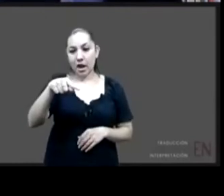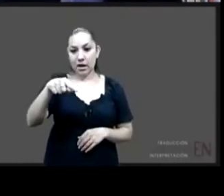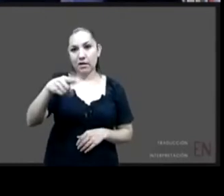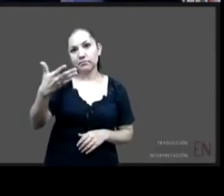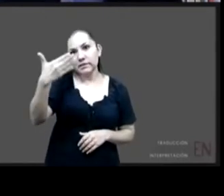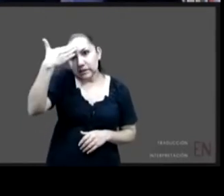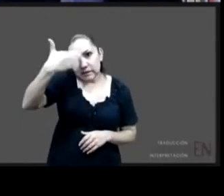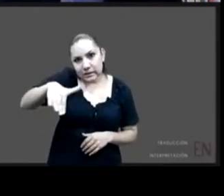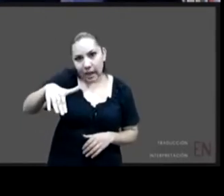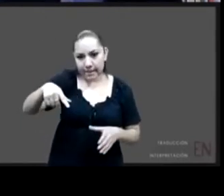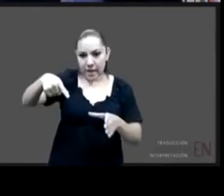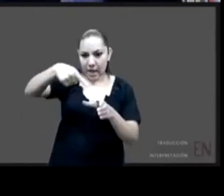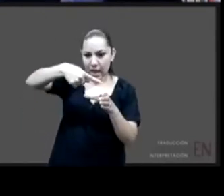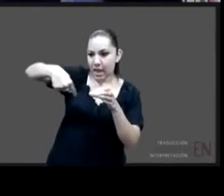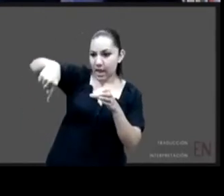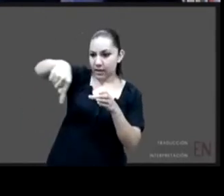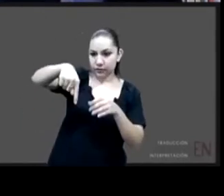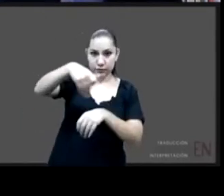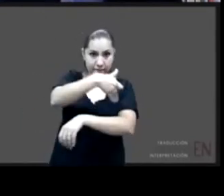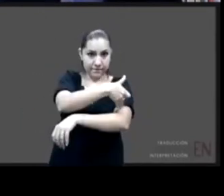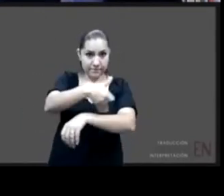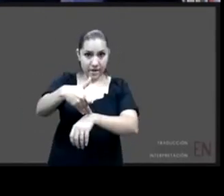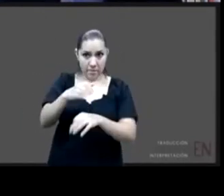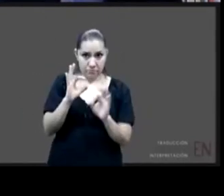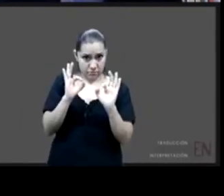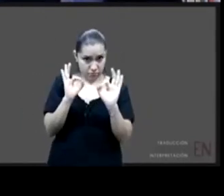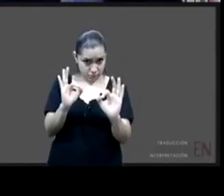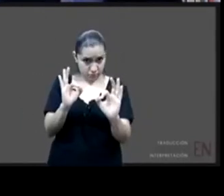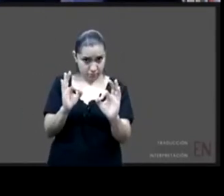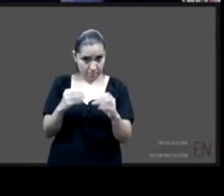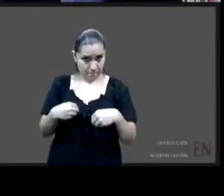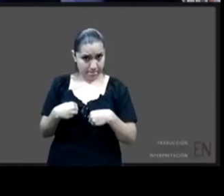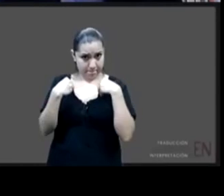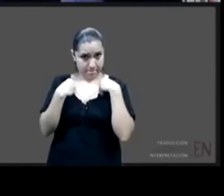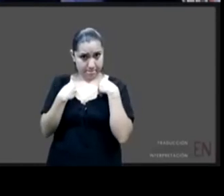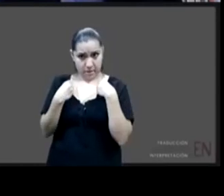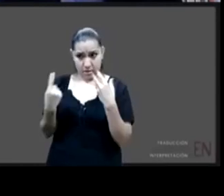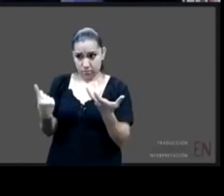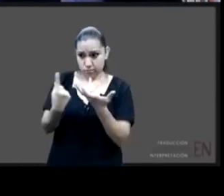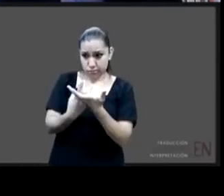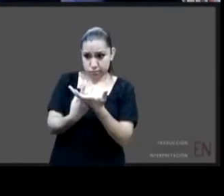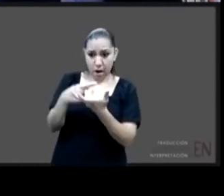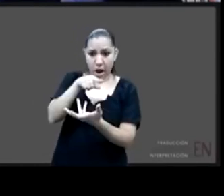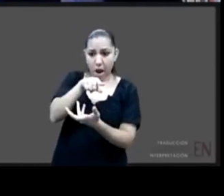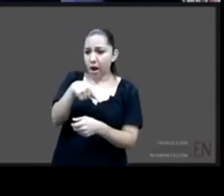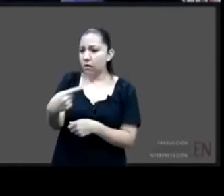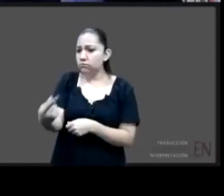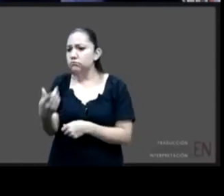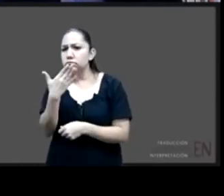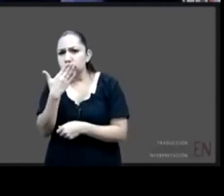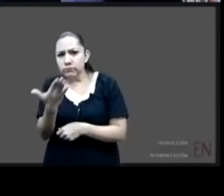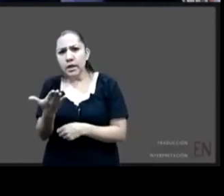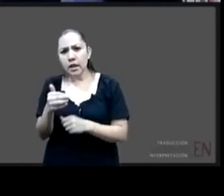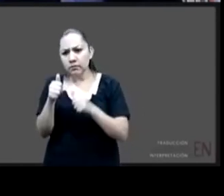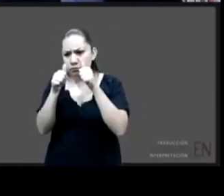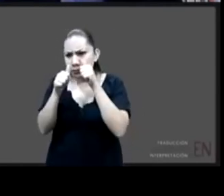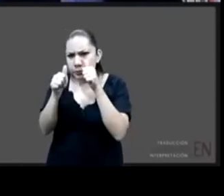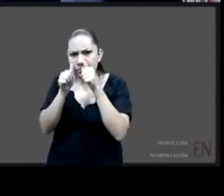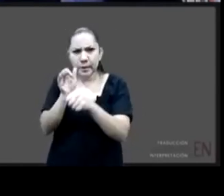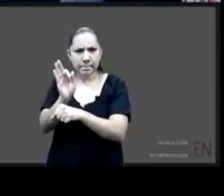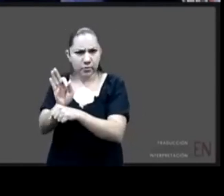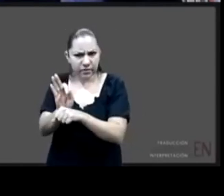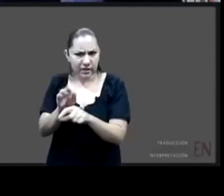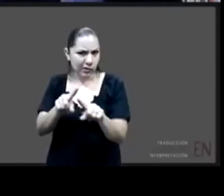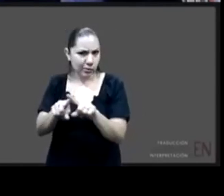protección para los niños ahora veremos igual Wenceslao que